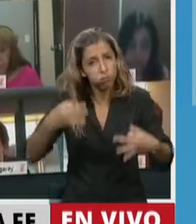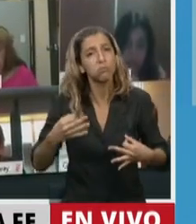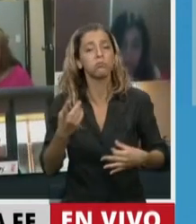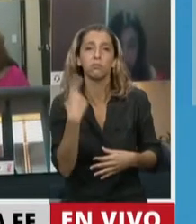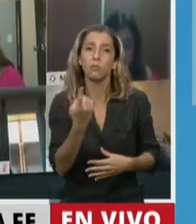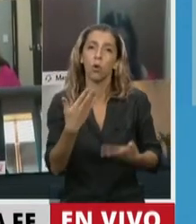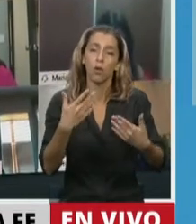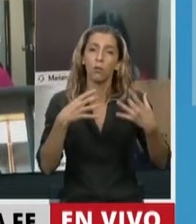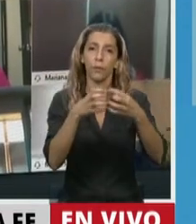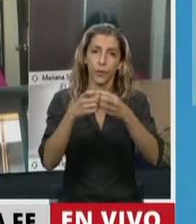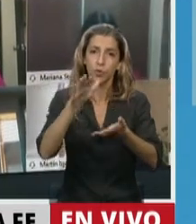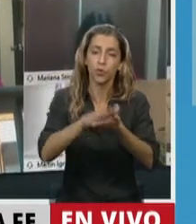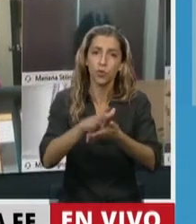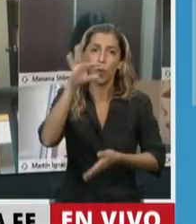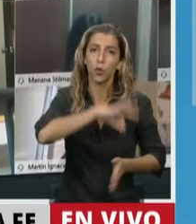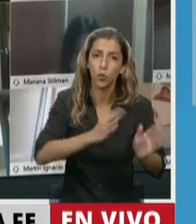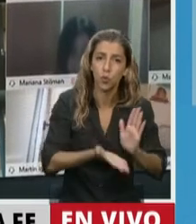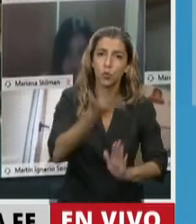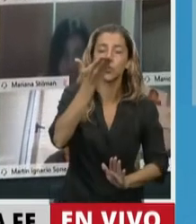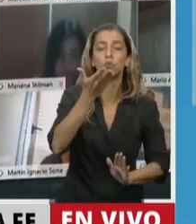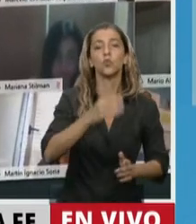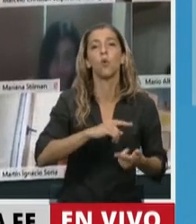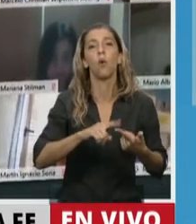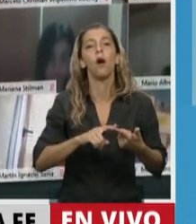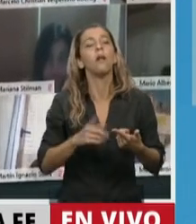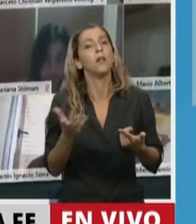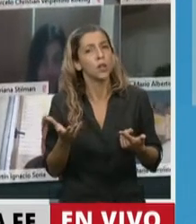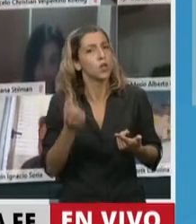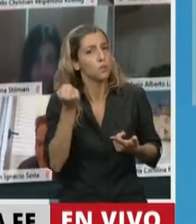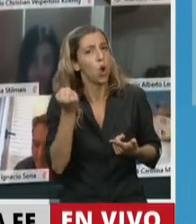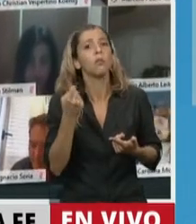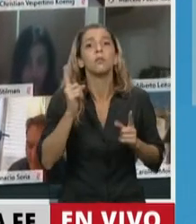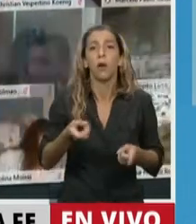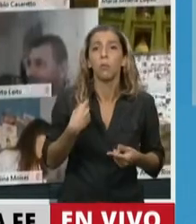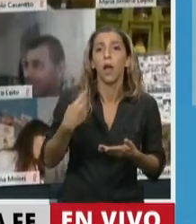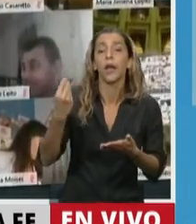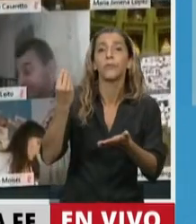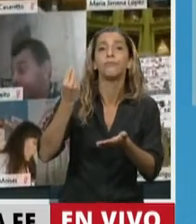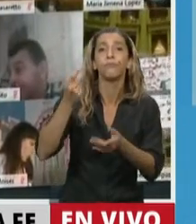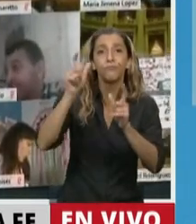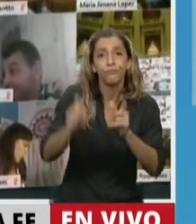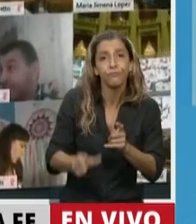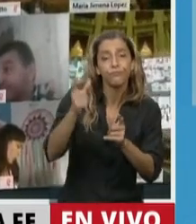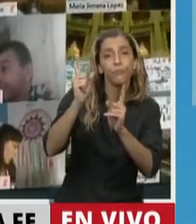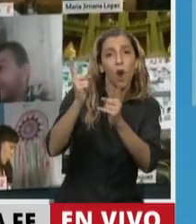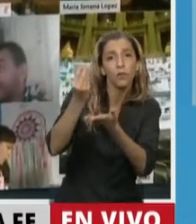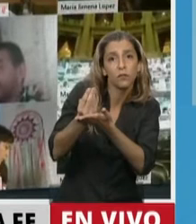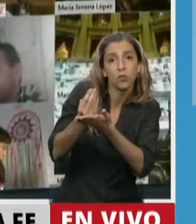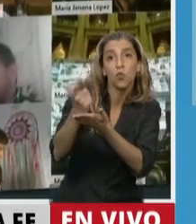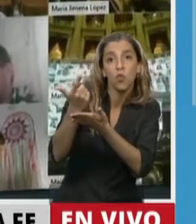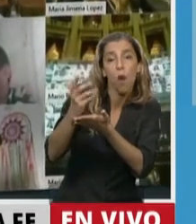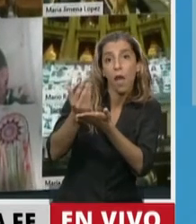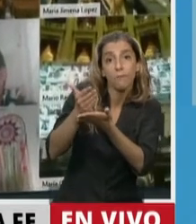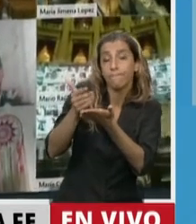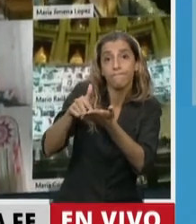que también podamos al docente sustituto resolver los problemas que faltan